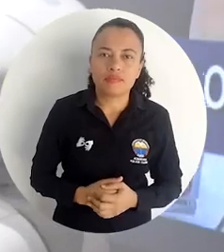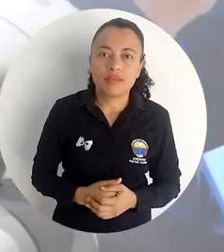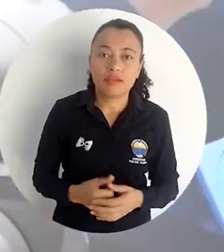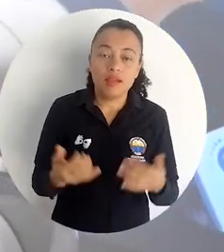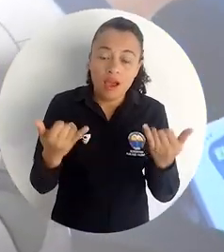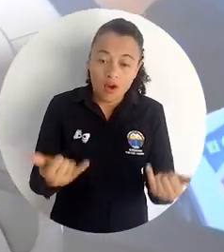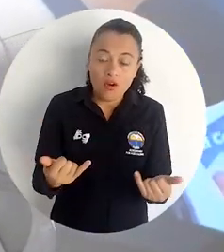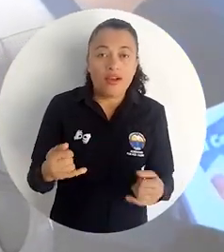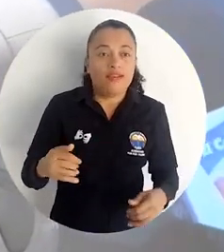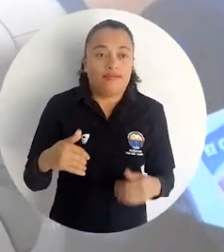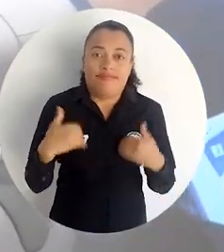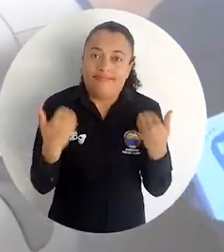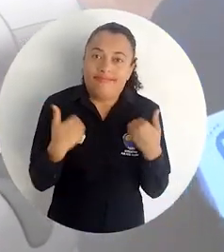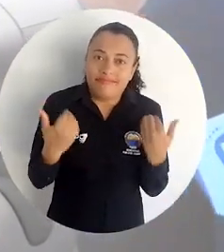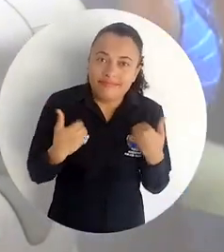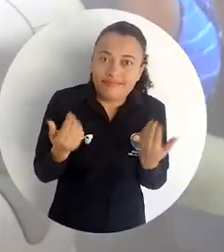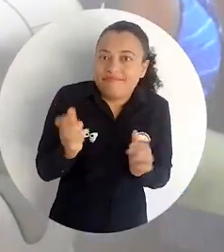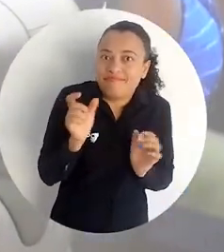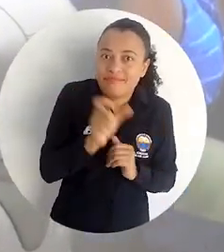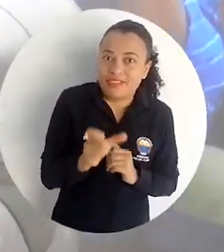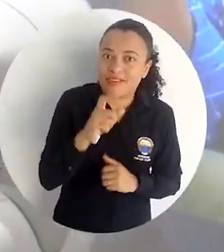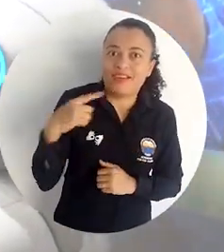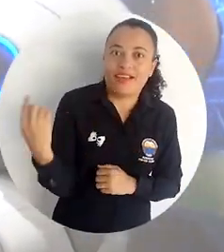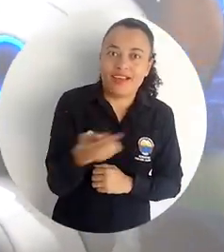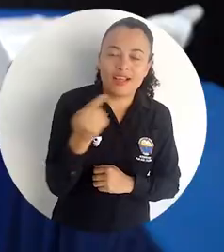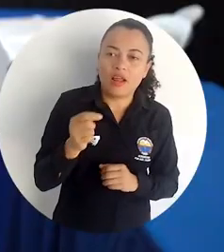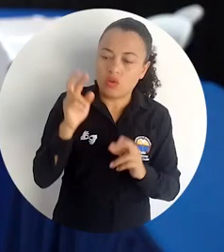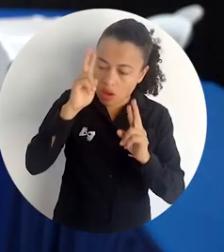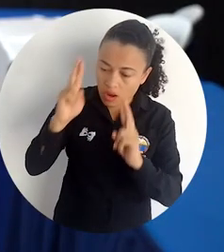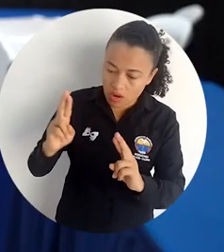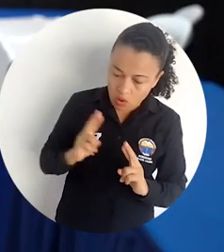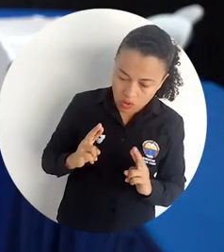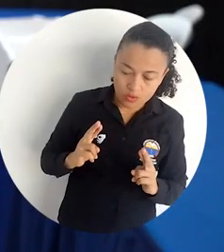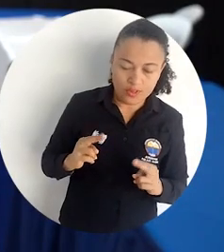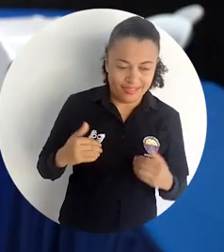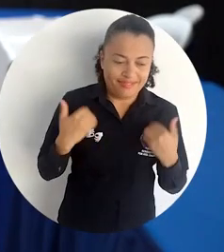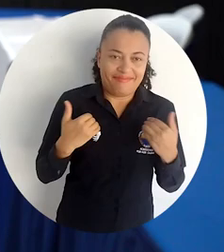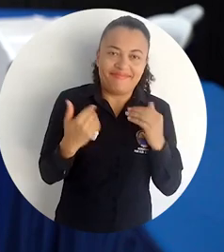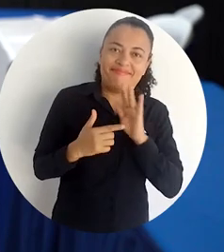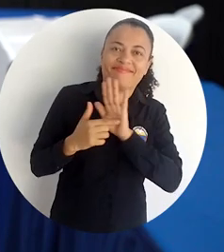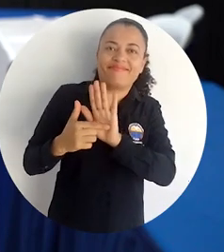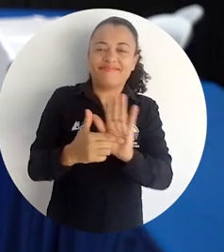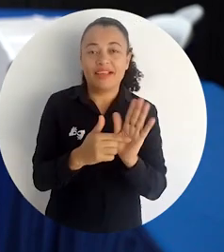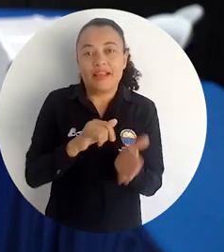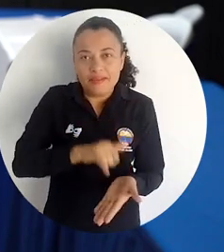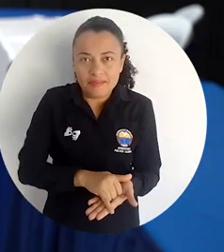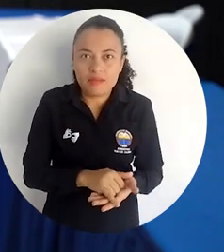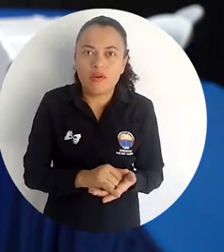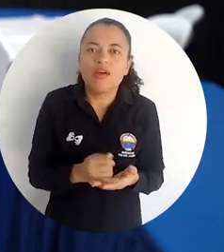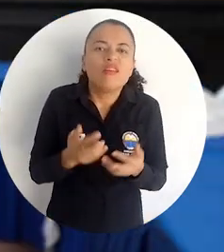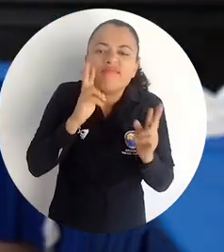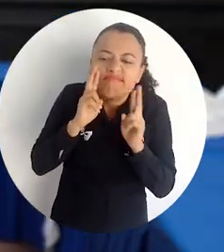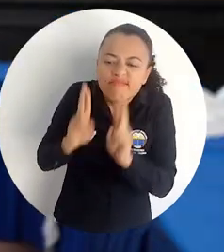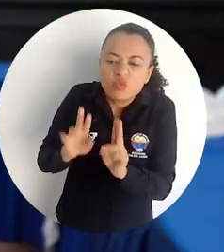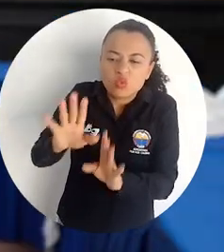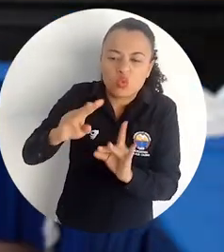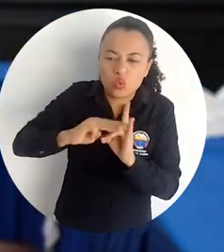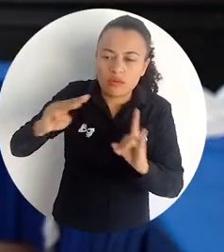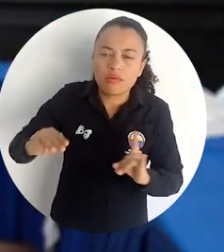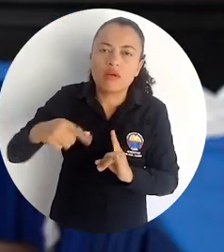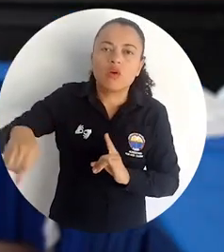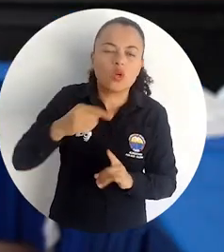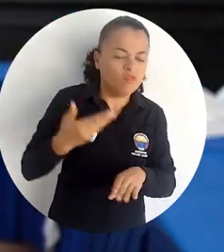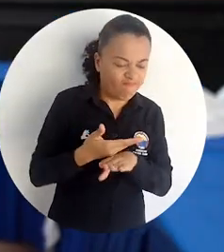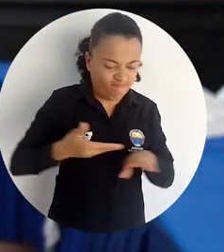la satisfacción de cualquier persona cuando tiene un reconocimiento. Este reconocimiento lo que hará de la